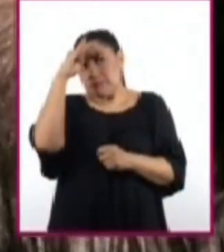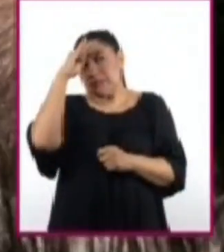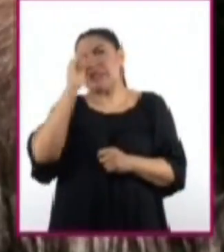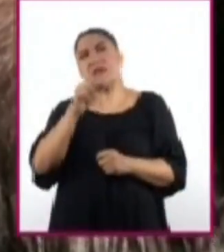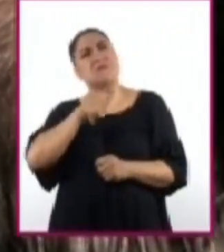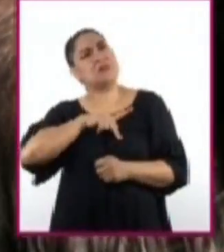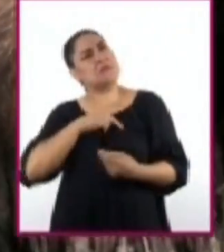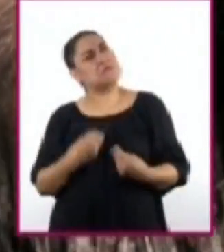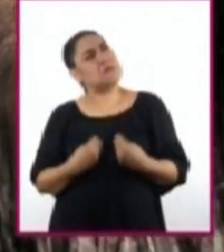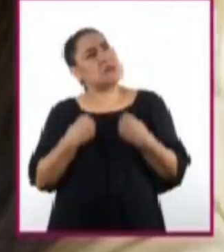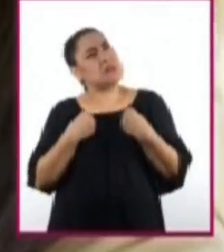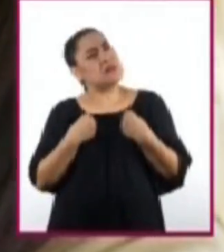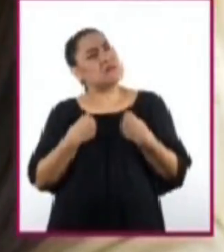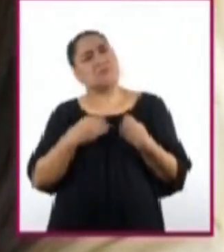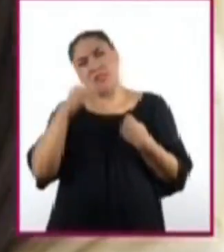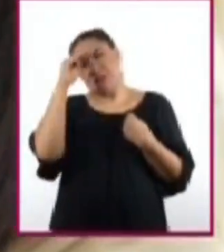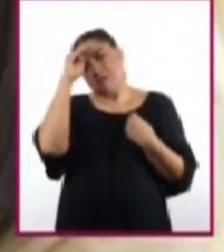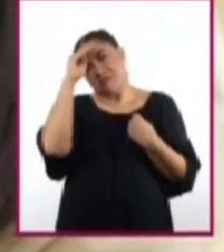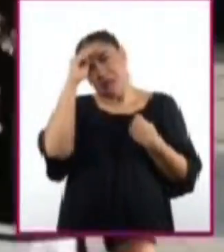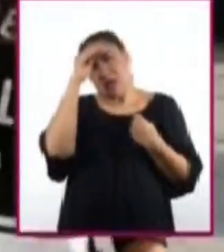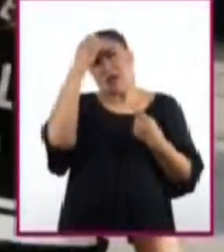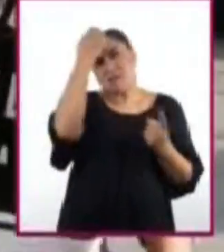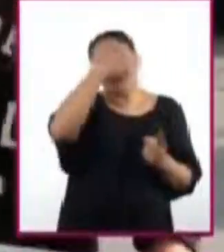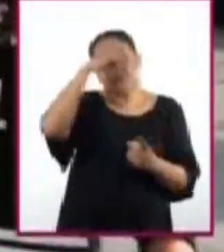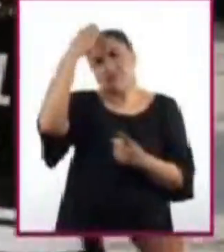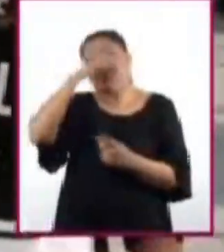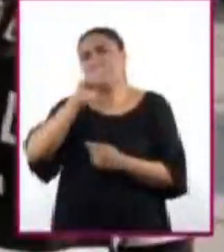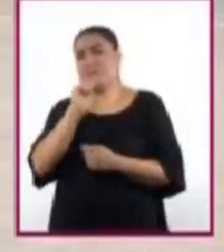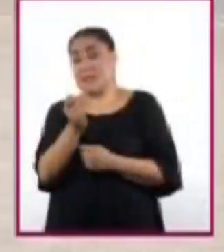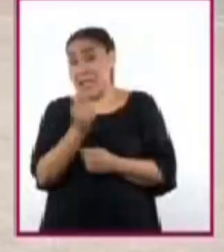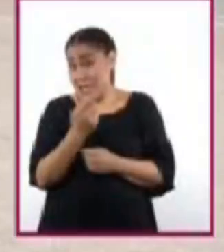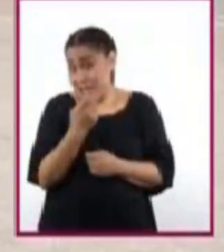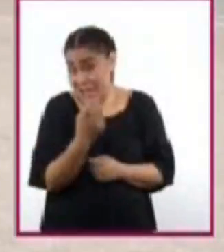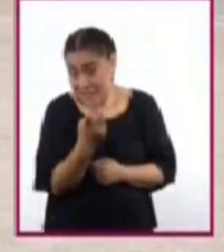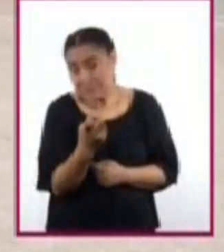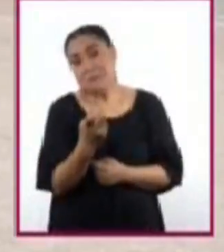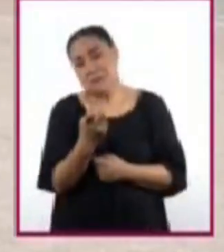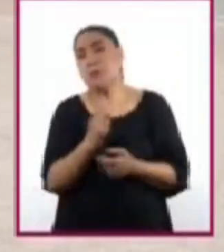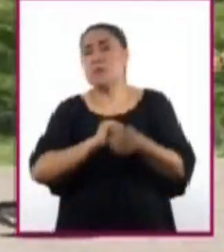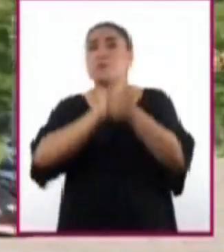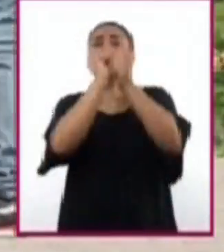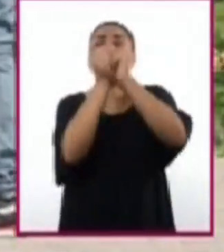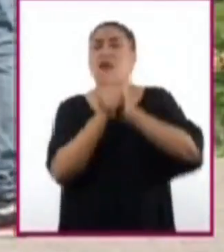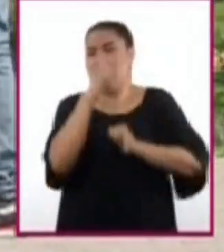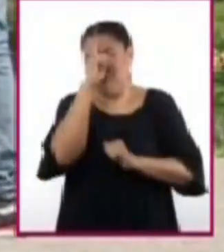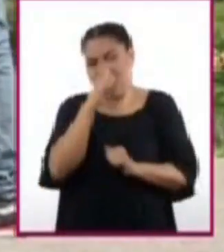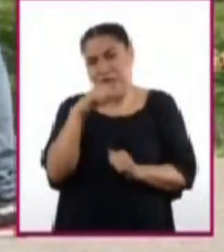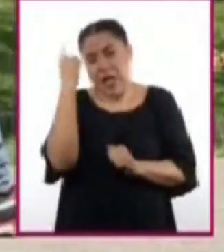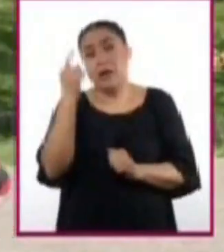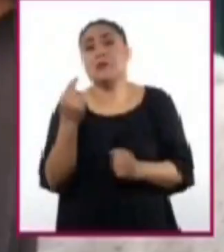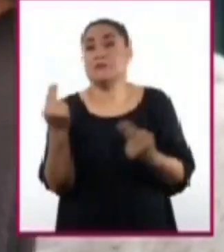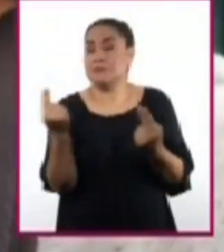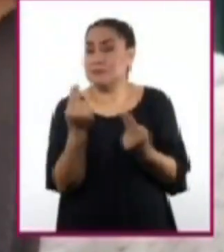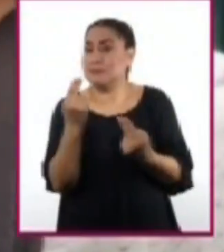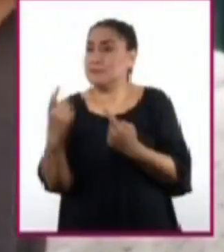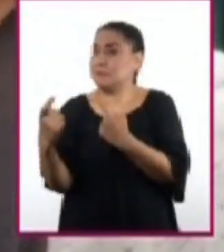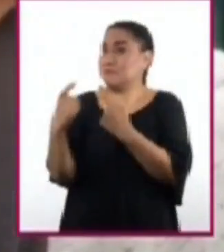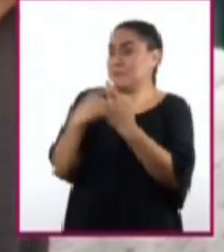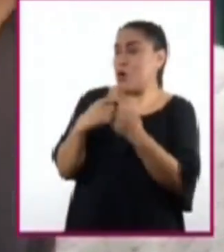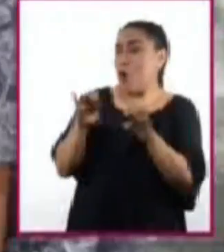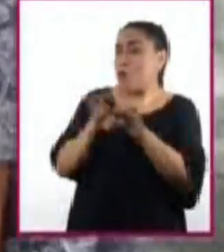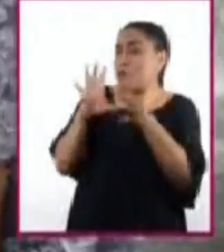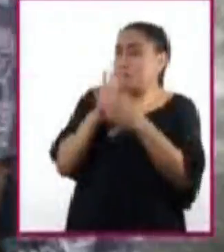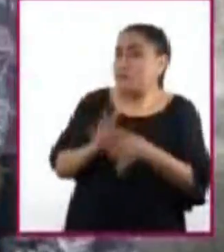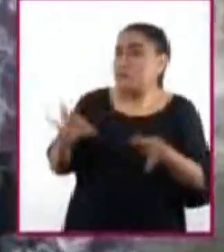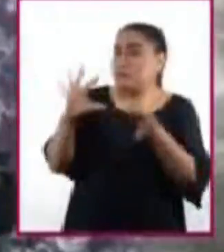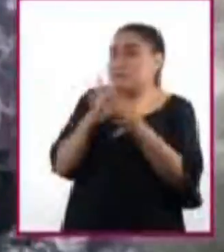vida, tus pensamientos y experiencias. Este camino podrá ser más fácil si cuentas con alguien que te pueda dirigir